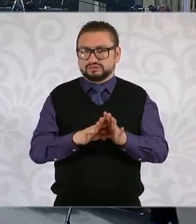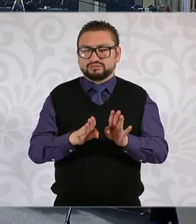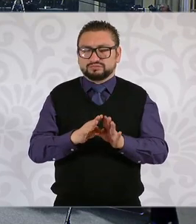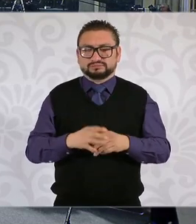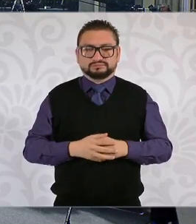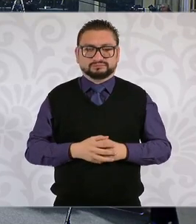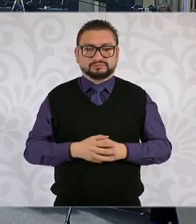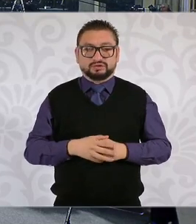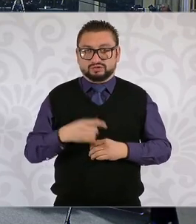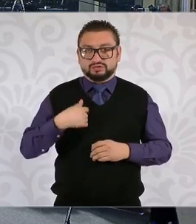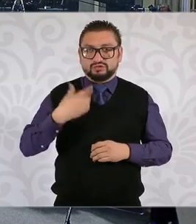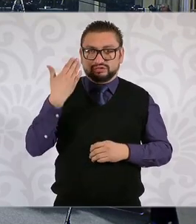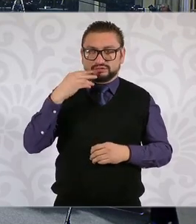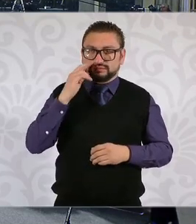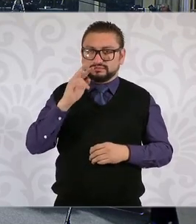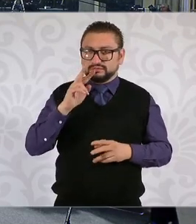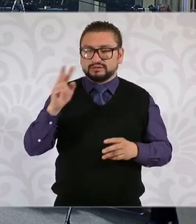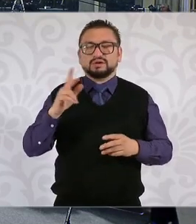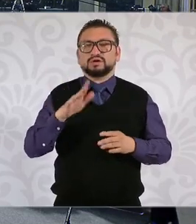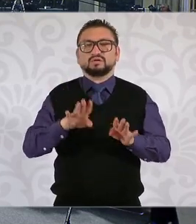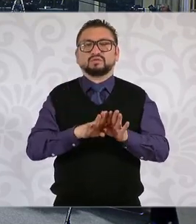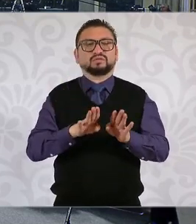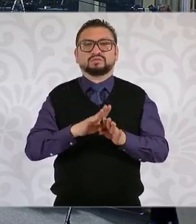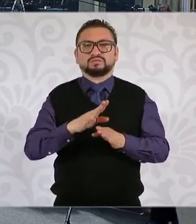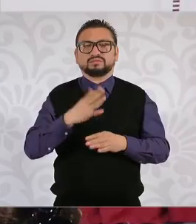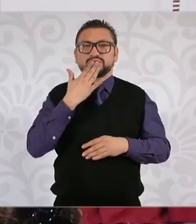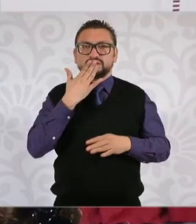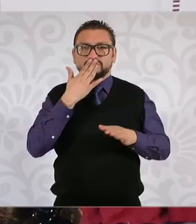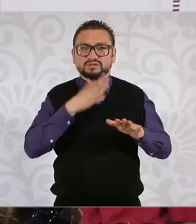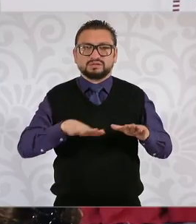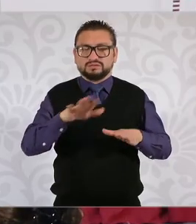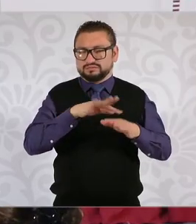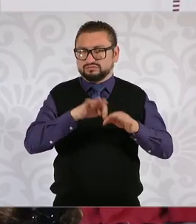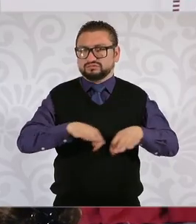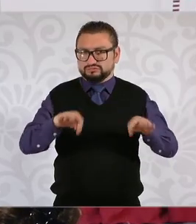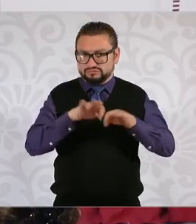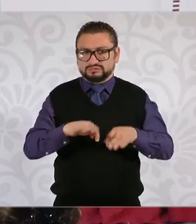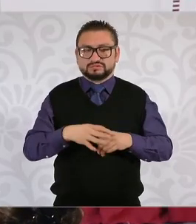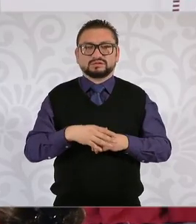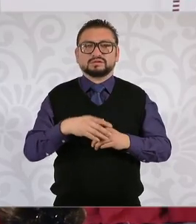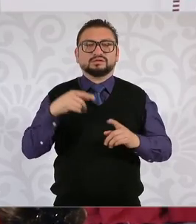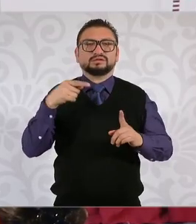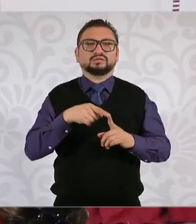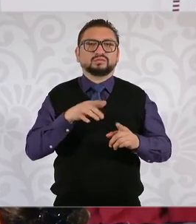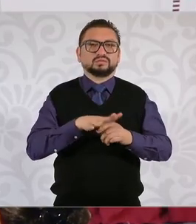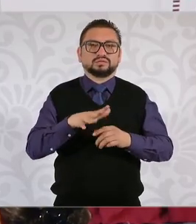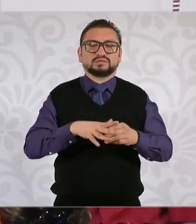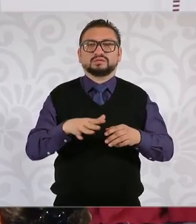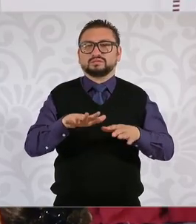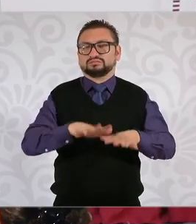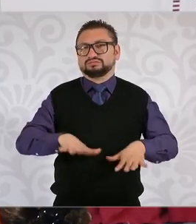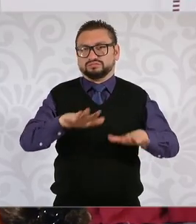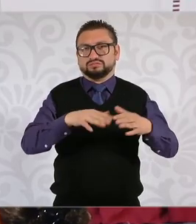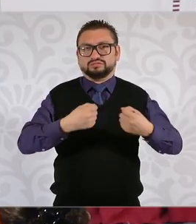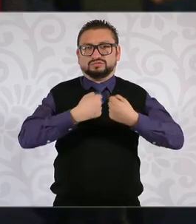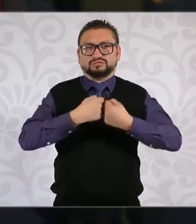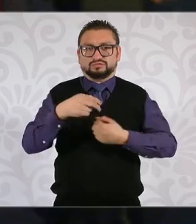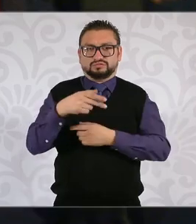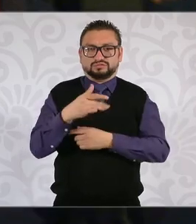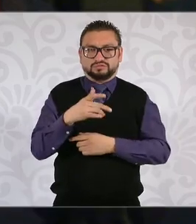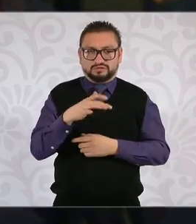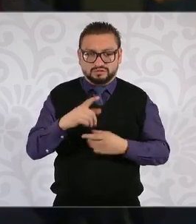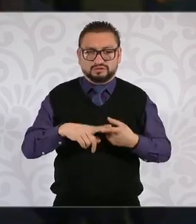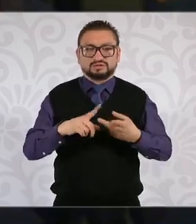vi la proyección que tenían y Sonora venía considerado de manera importante en específico nuestra zona fronteriza Nogales, San Luis Río